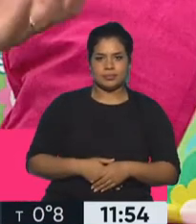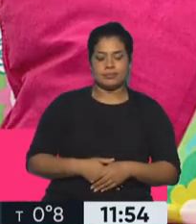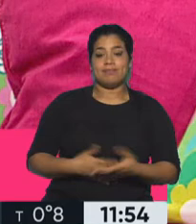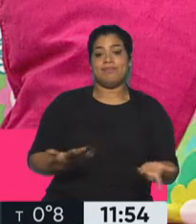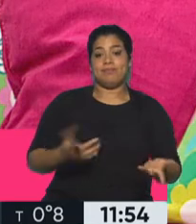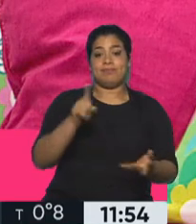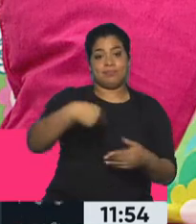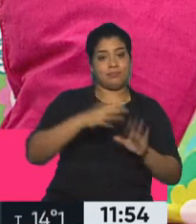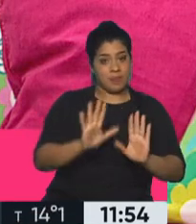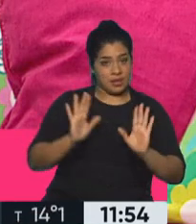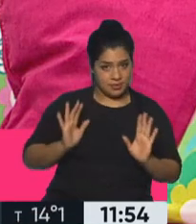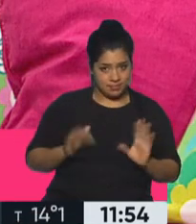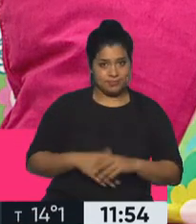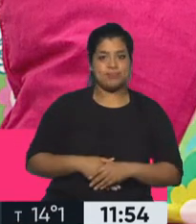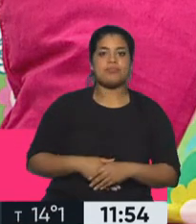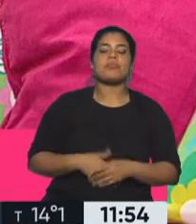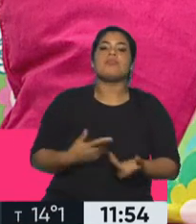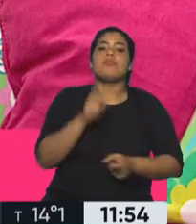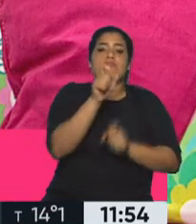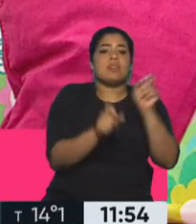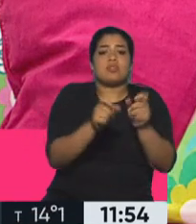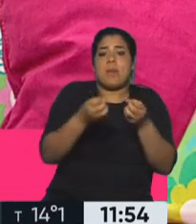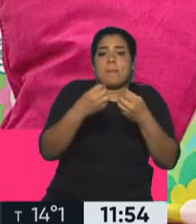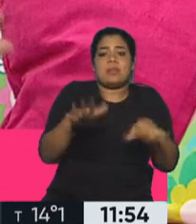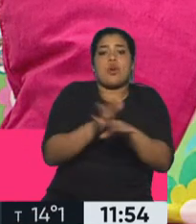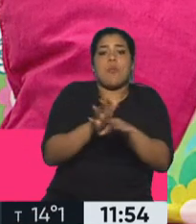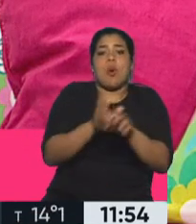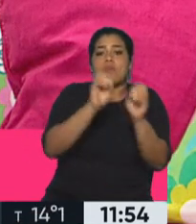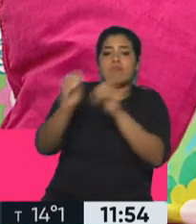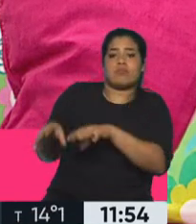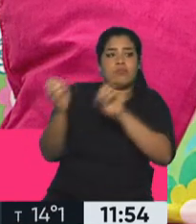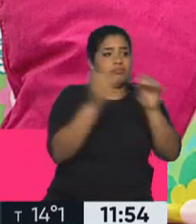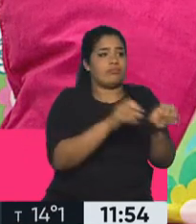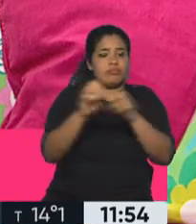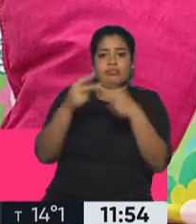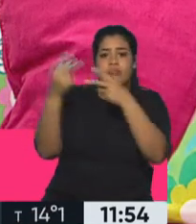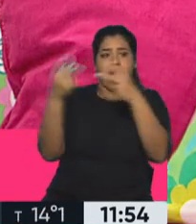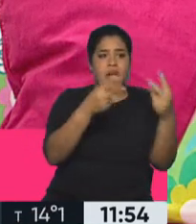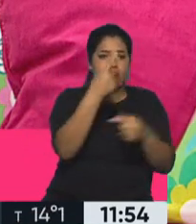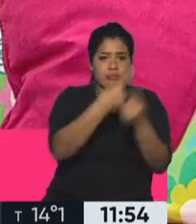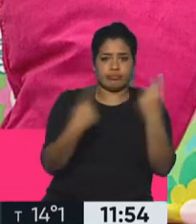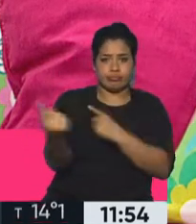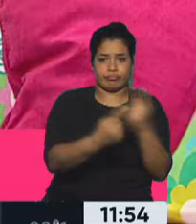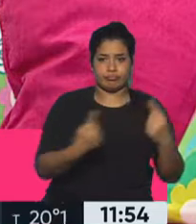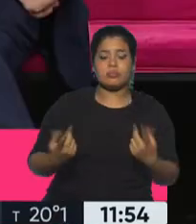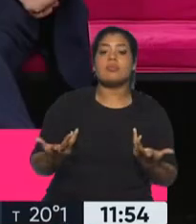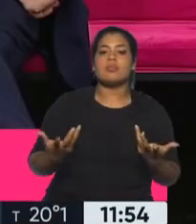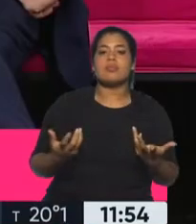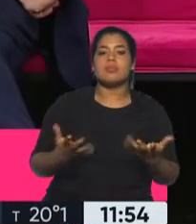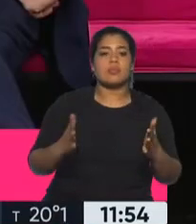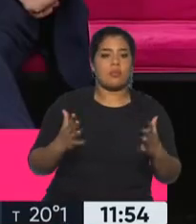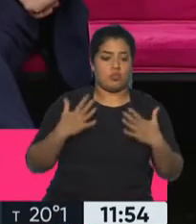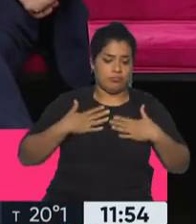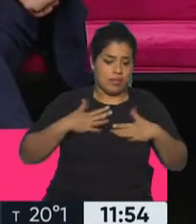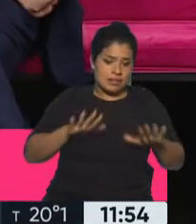Entonces, originalmente estaba localizada ahí. Ahora, cuando las personas empezamos a volvernos aventureras y a desplazarnos, nos desplazamos con todas nuestras